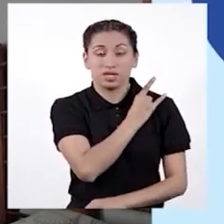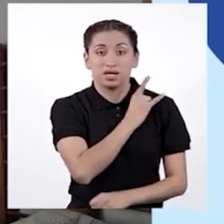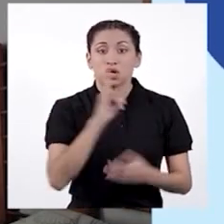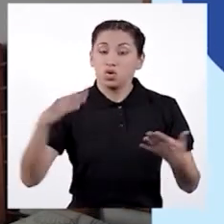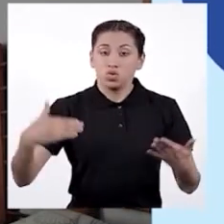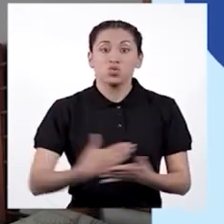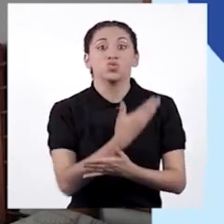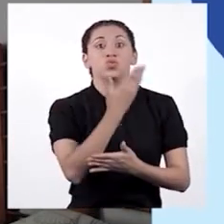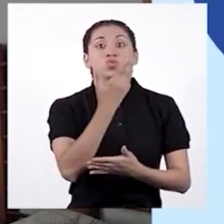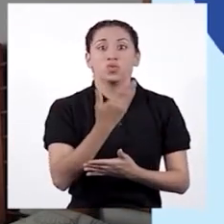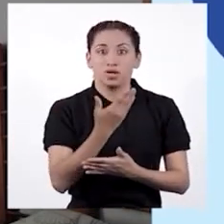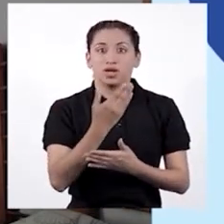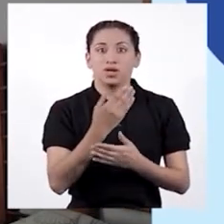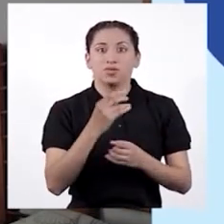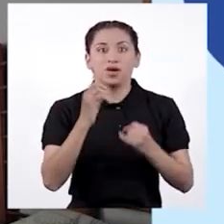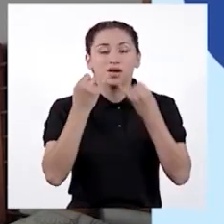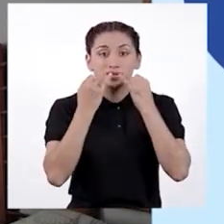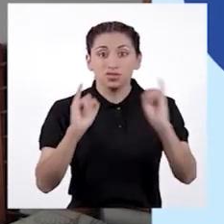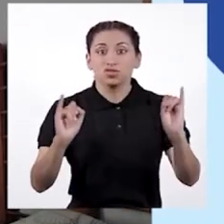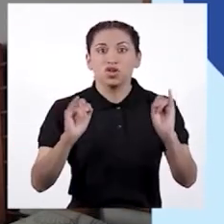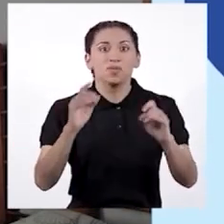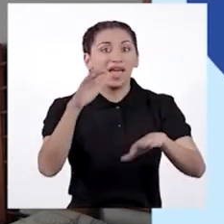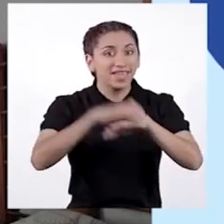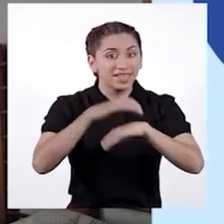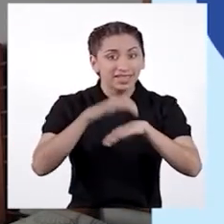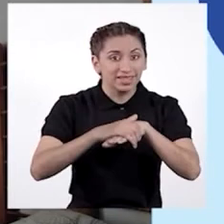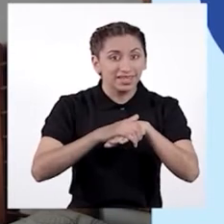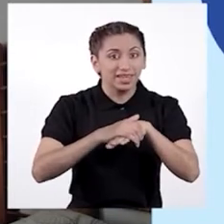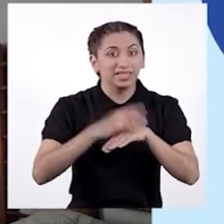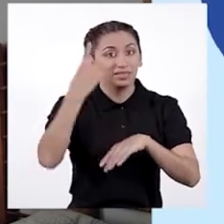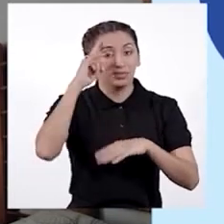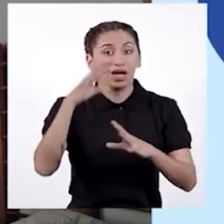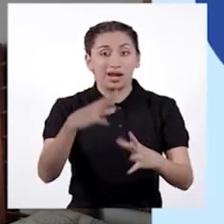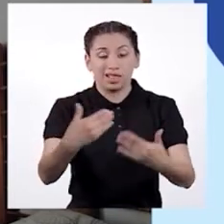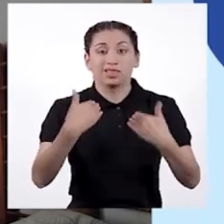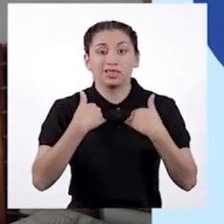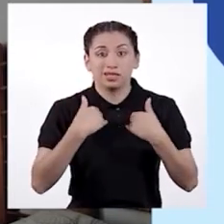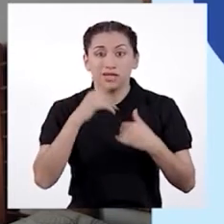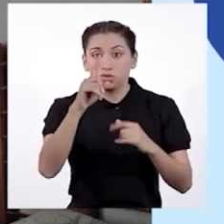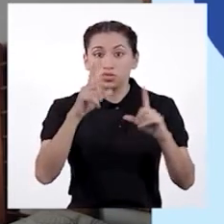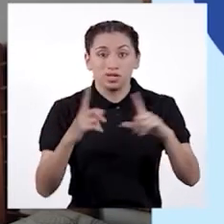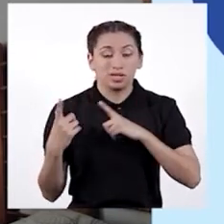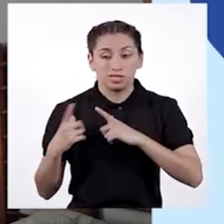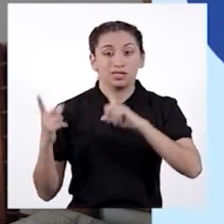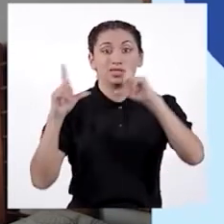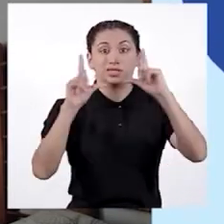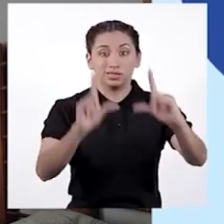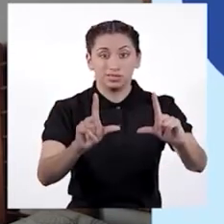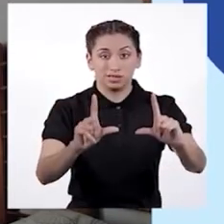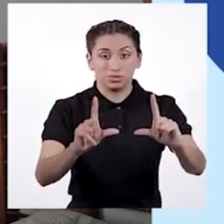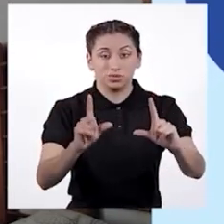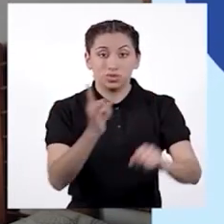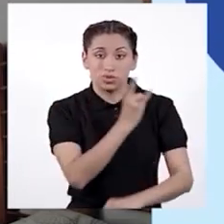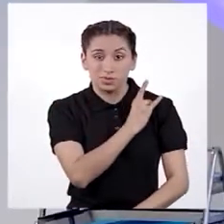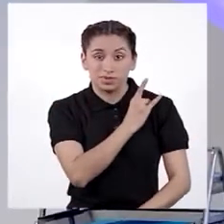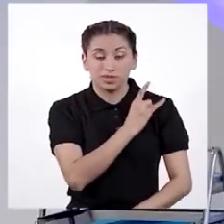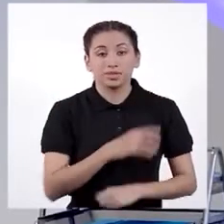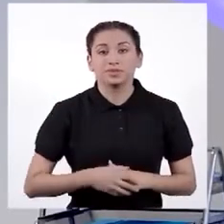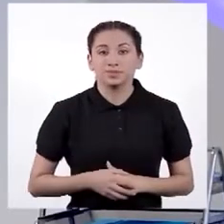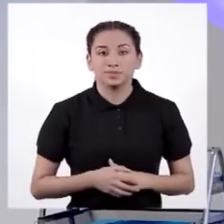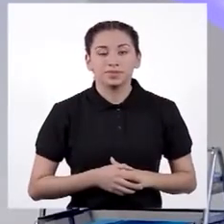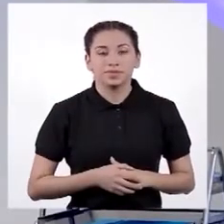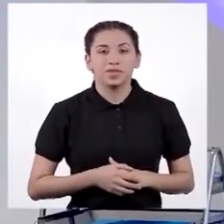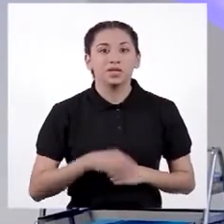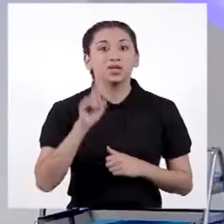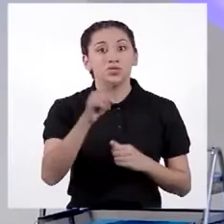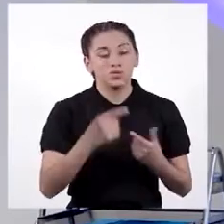las lenguas indígenas son tan válidas como el inglés para obtener una licenciatura universitaria? Sin